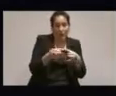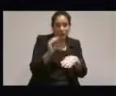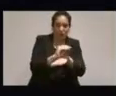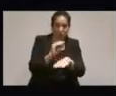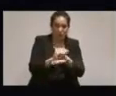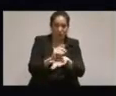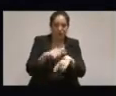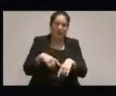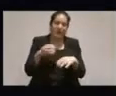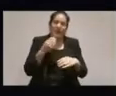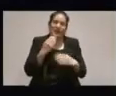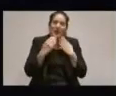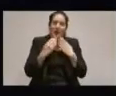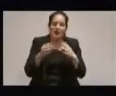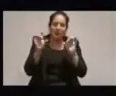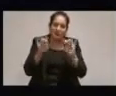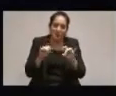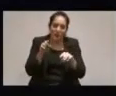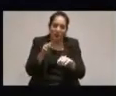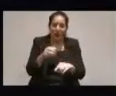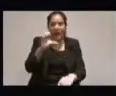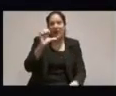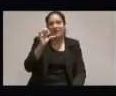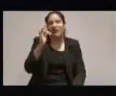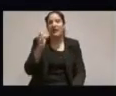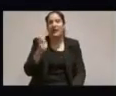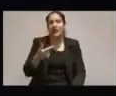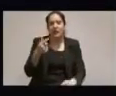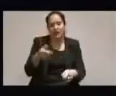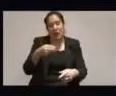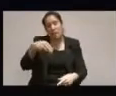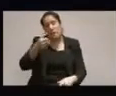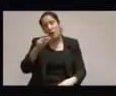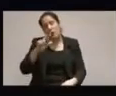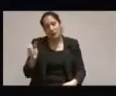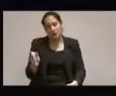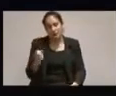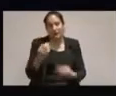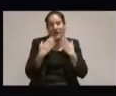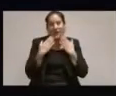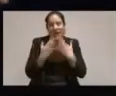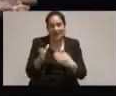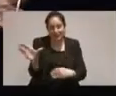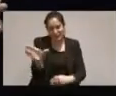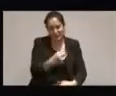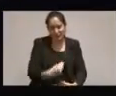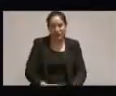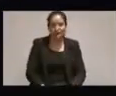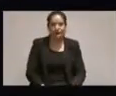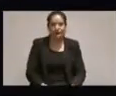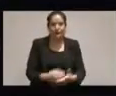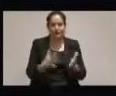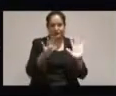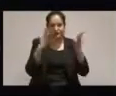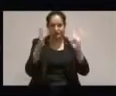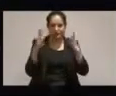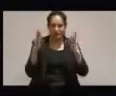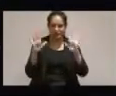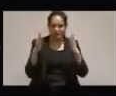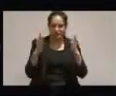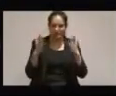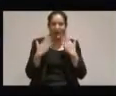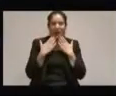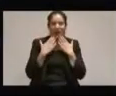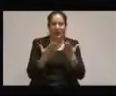muy especialmente a Estelita y a Morís. Muchas gracias por todo. Gracias.